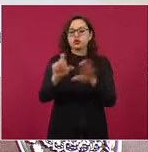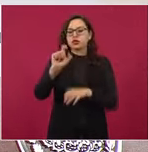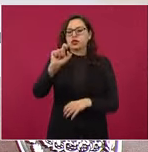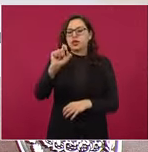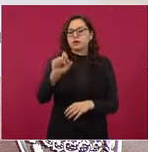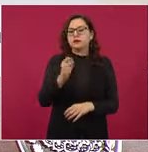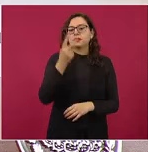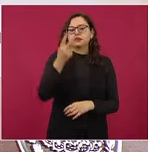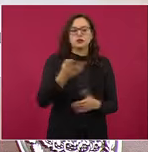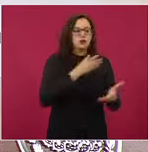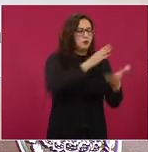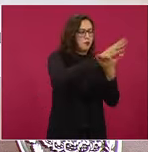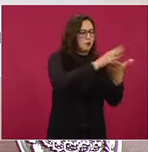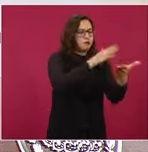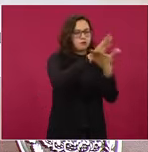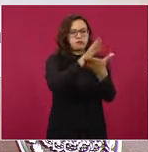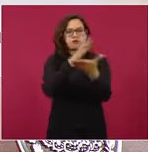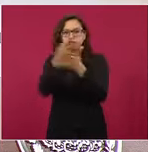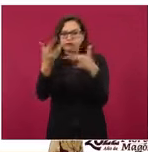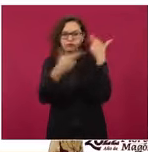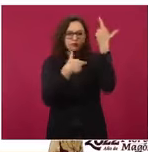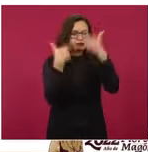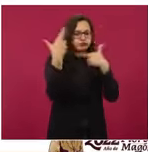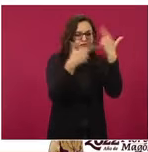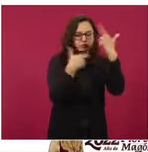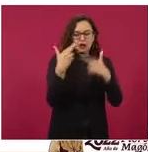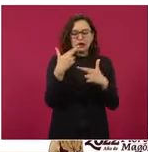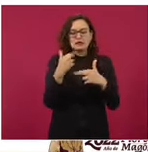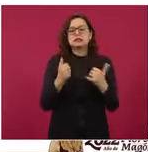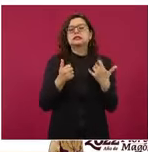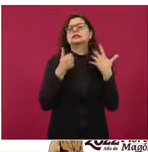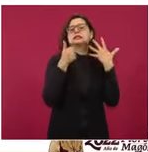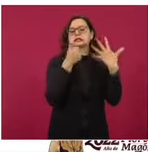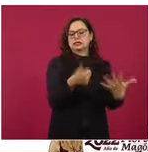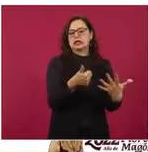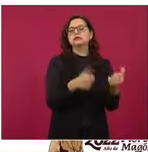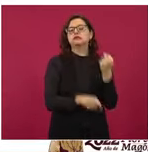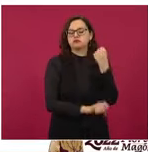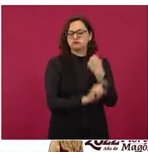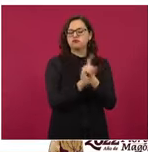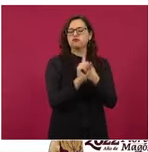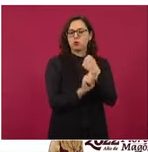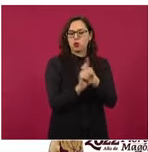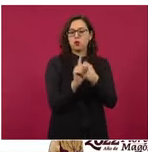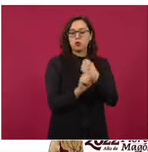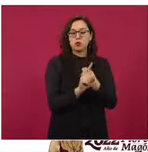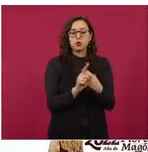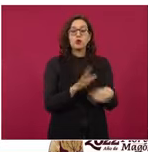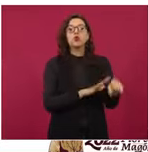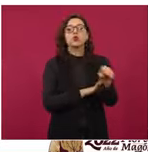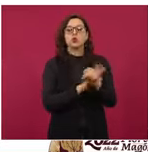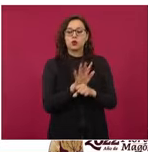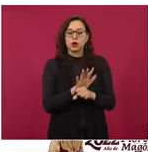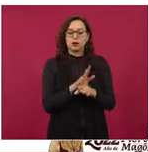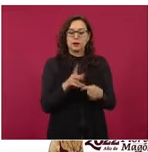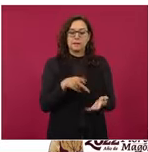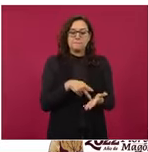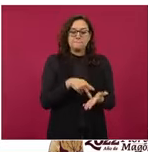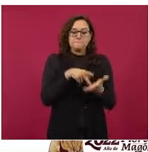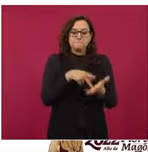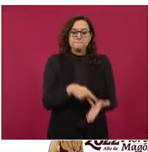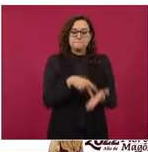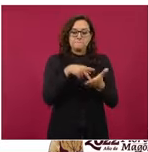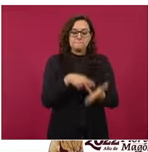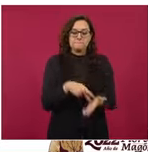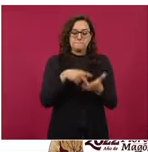y encontramos sólo seis que tenían problemas, principalmente en las básculas y en